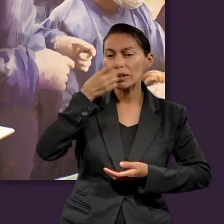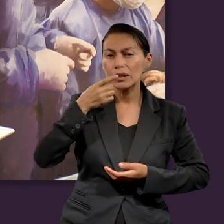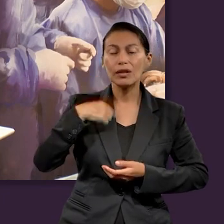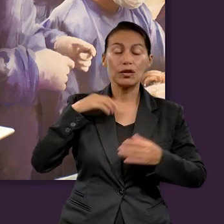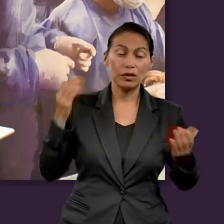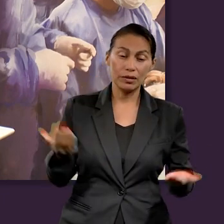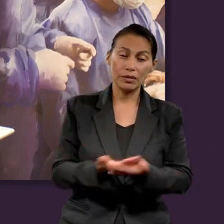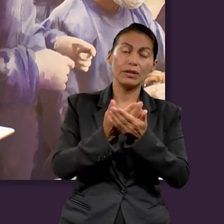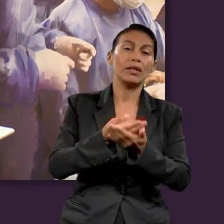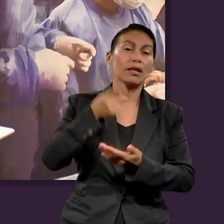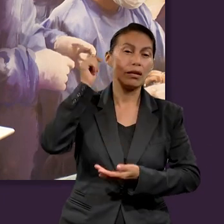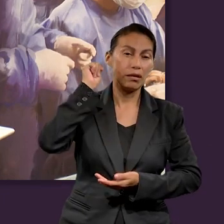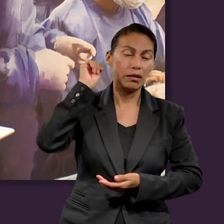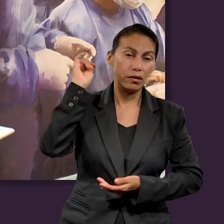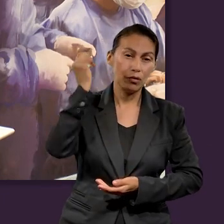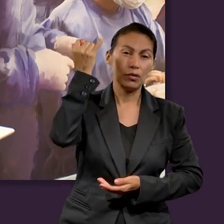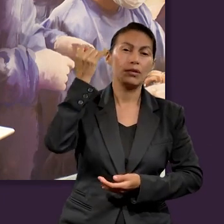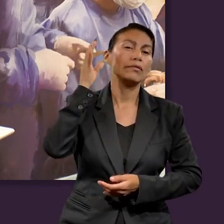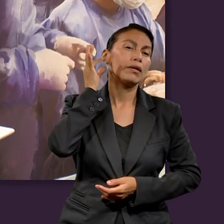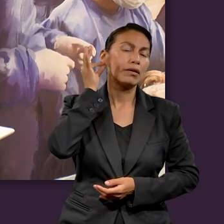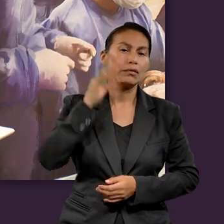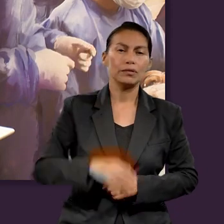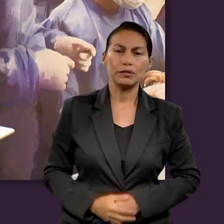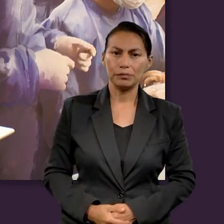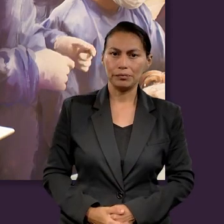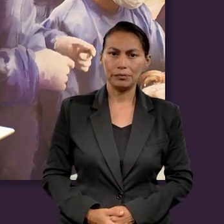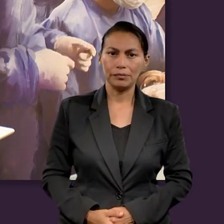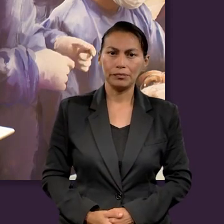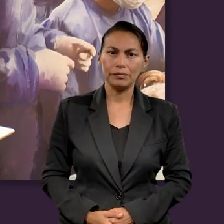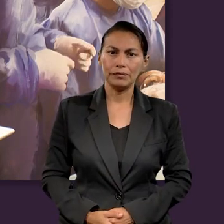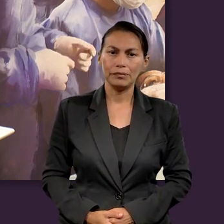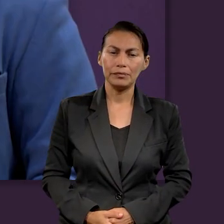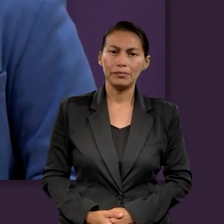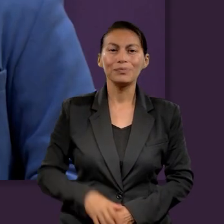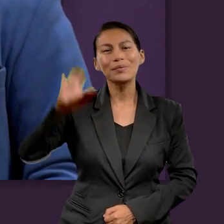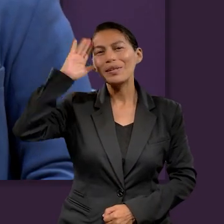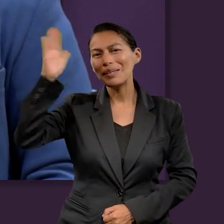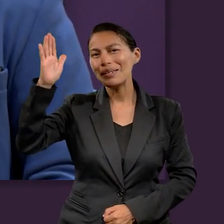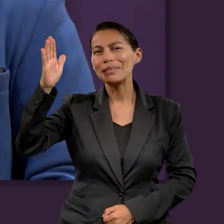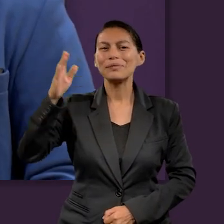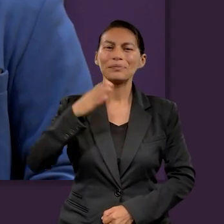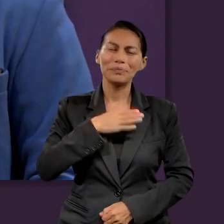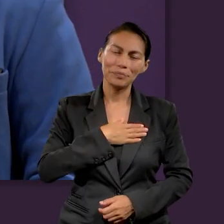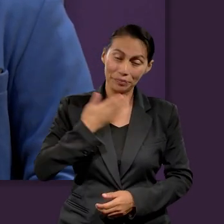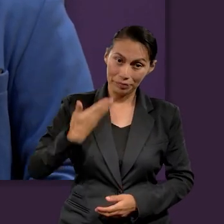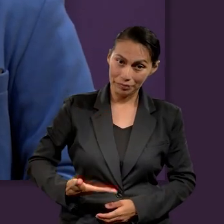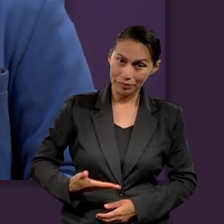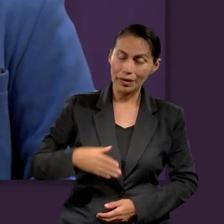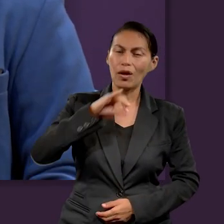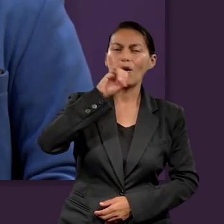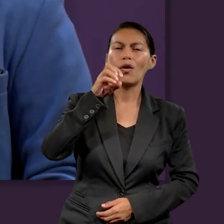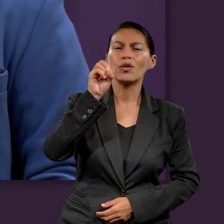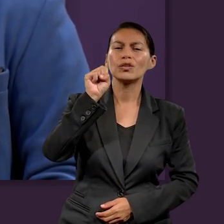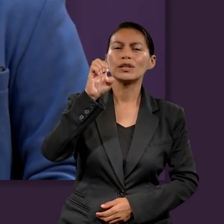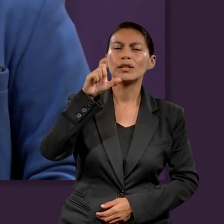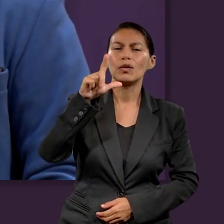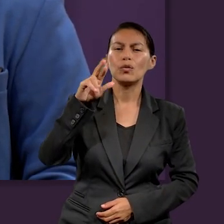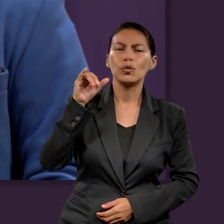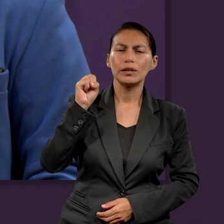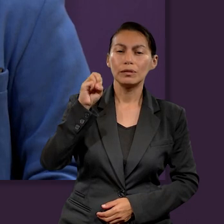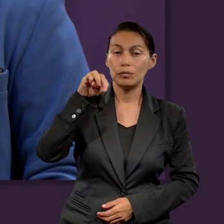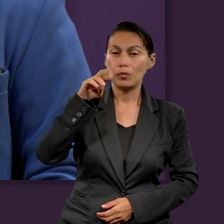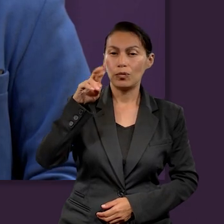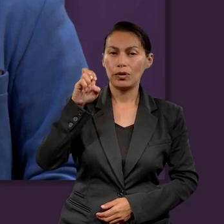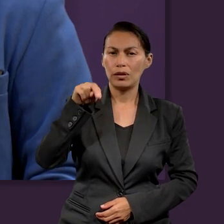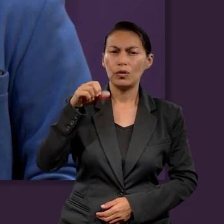cirujano-dentista originaria de la ciudad de Tijuana, Baja California. Hola, ¿qué tal? Mi nombre es José Luis Moreno. Soy